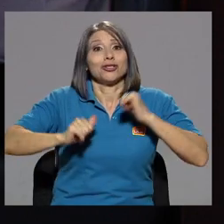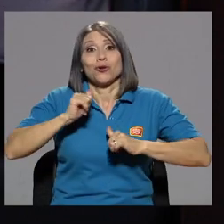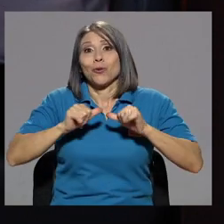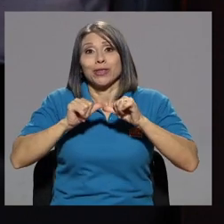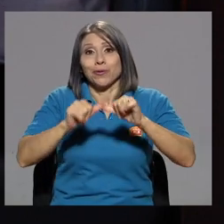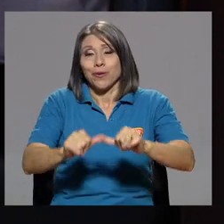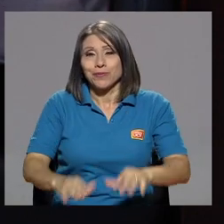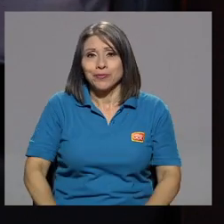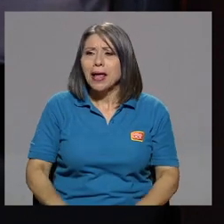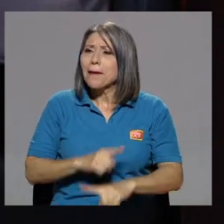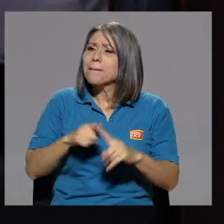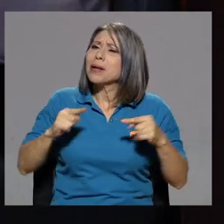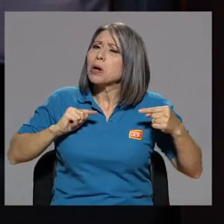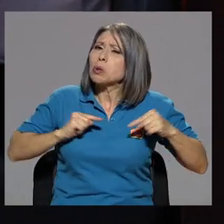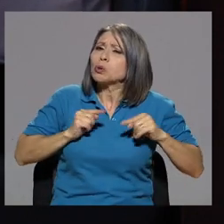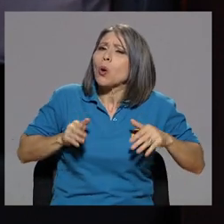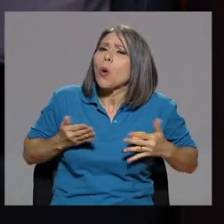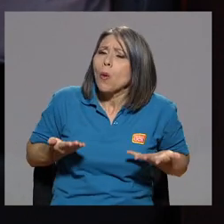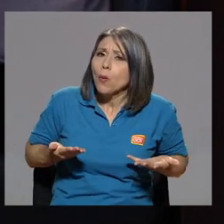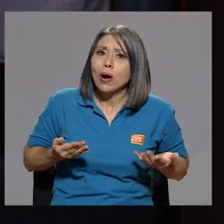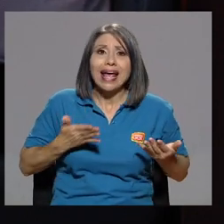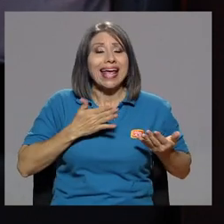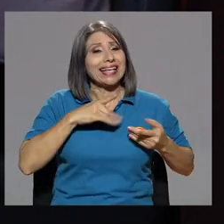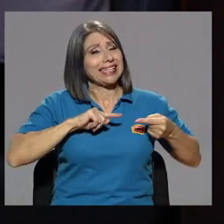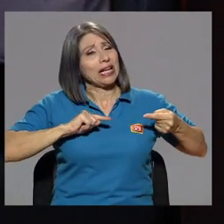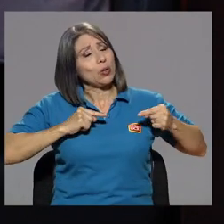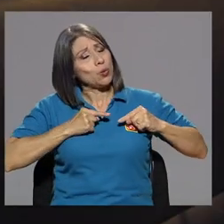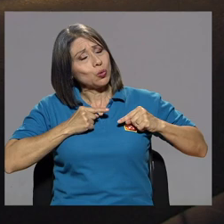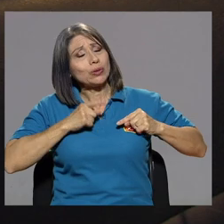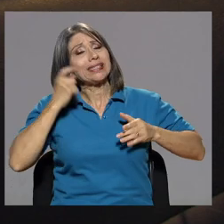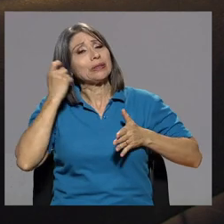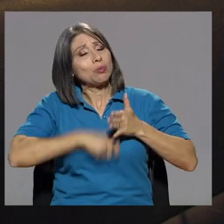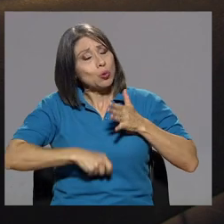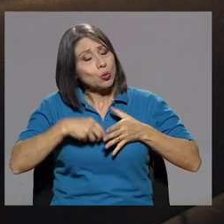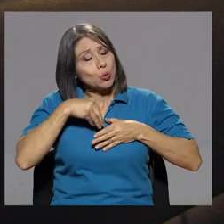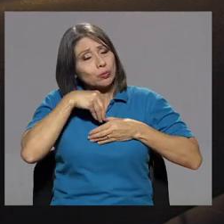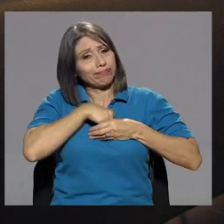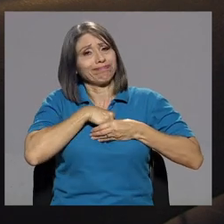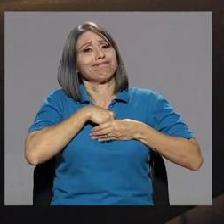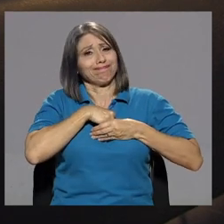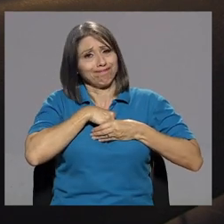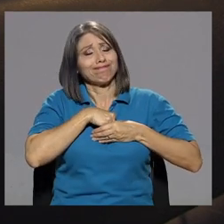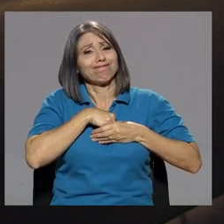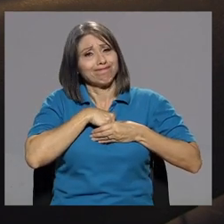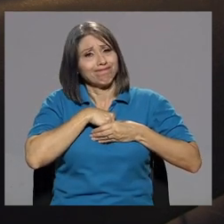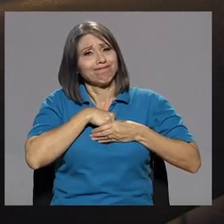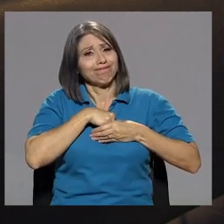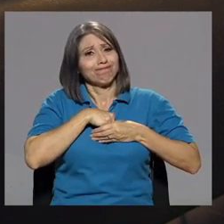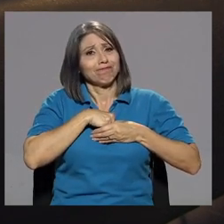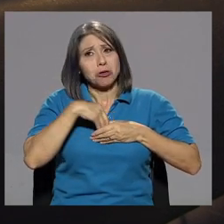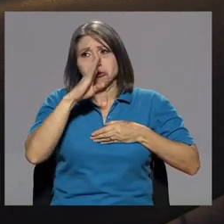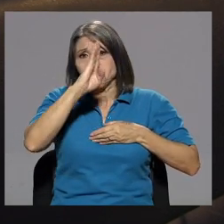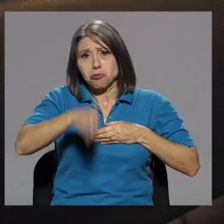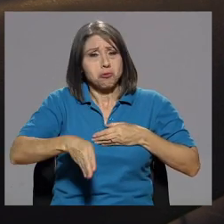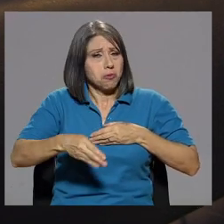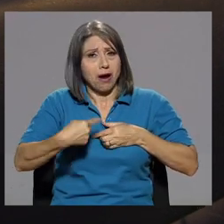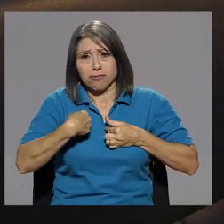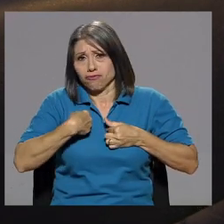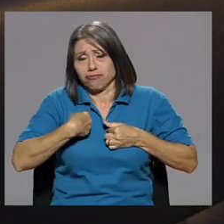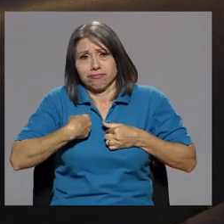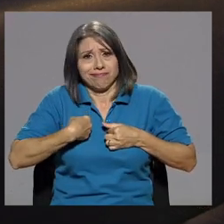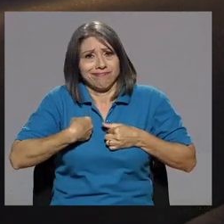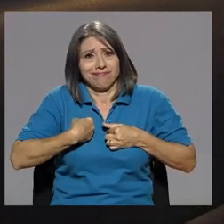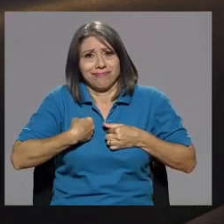¿Pero cómo hace uno para llevar el luto? Muy duro. Es que el luto se lleva aquí. Qué fuerte. Aquí. Yo nunca me he puesto